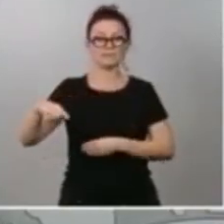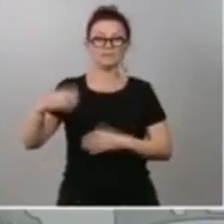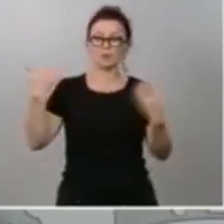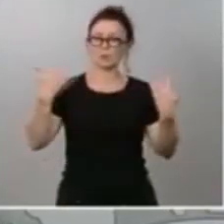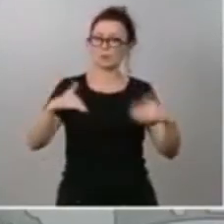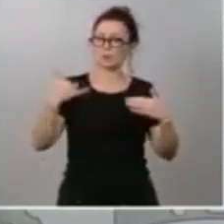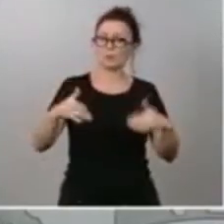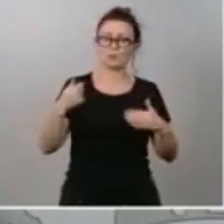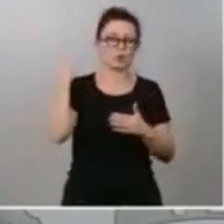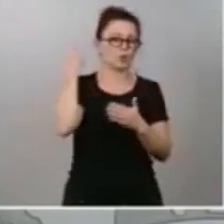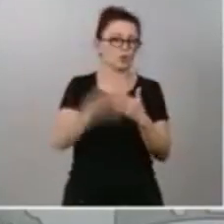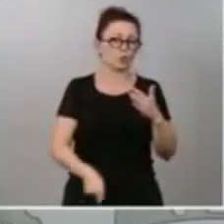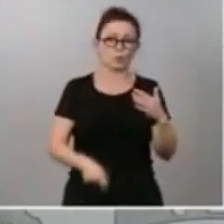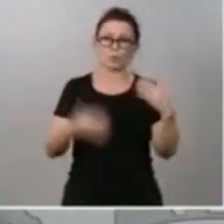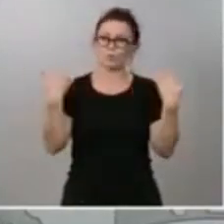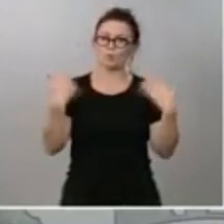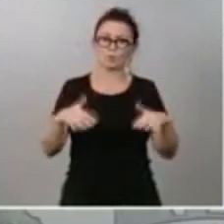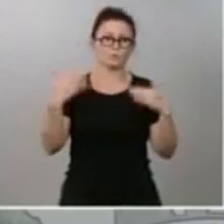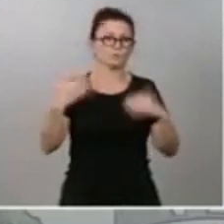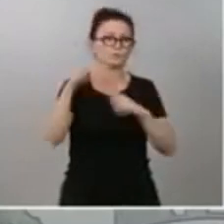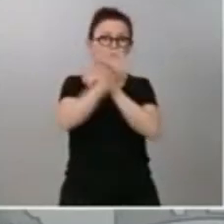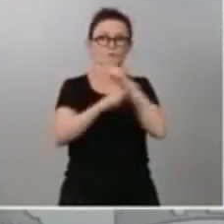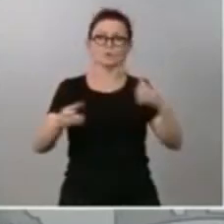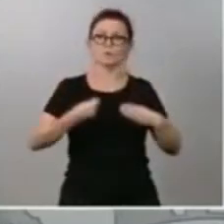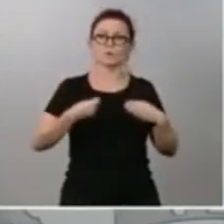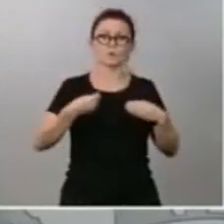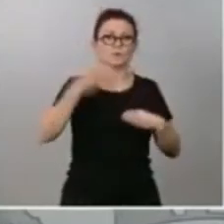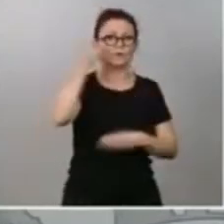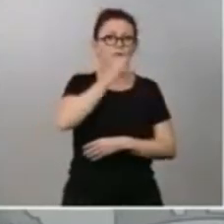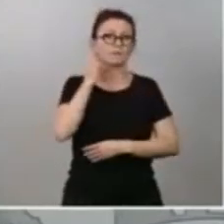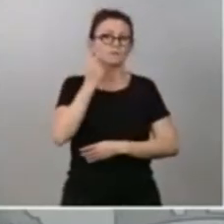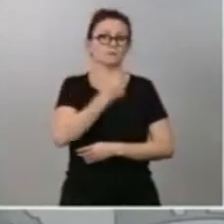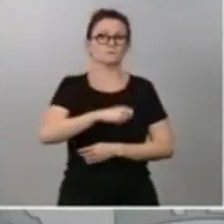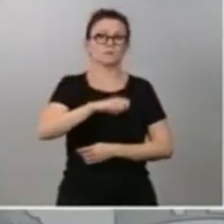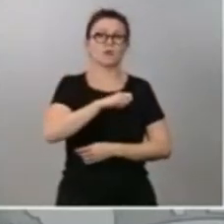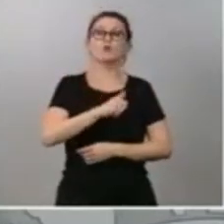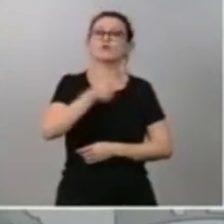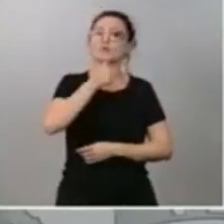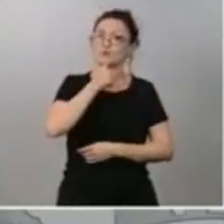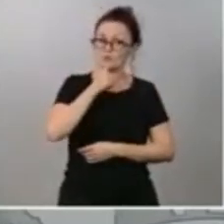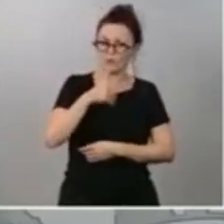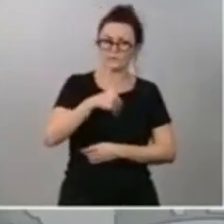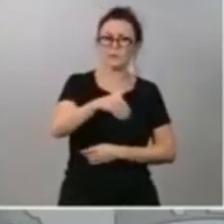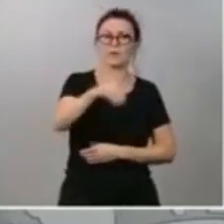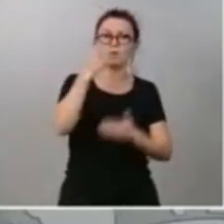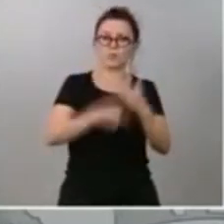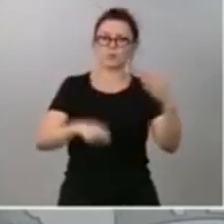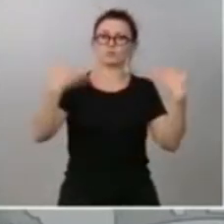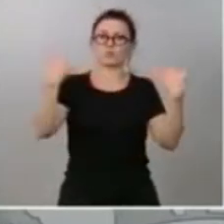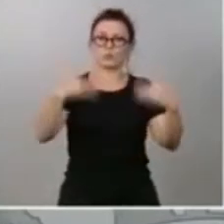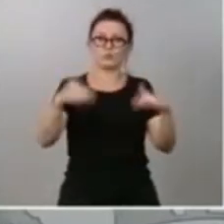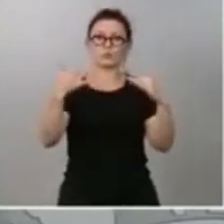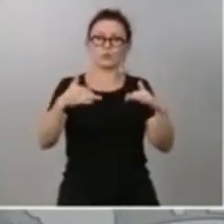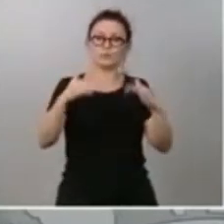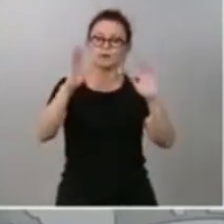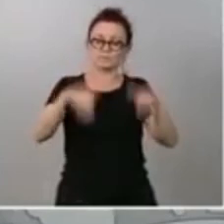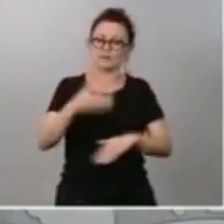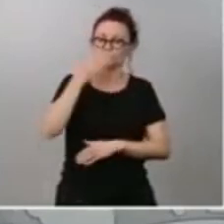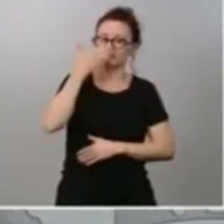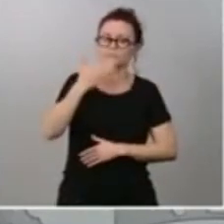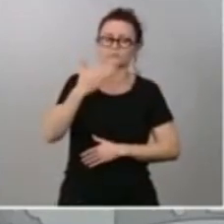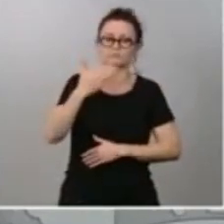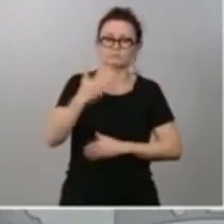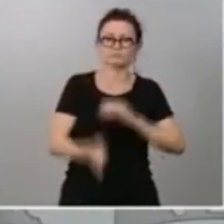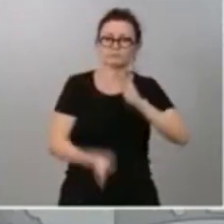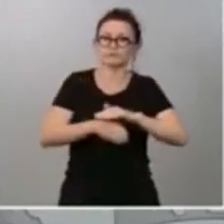conjunto de ciudadanos y ciudadanas españoles. Nos quedan todavía meses duros por delante pero saldremos adelante y lo haremos